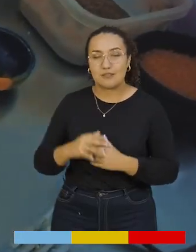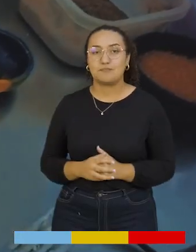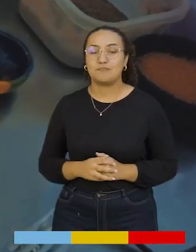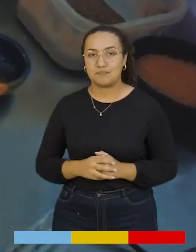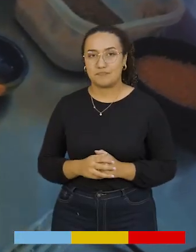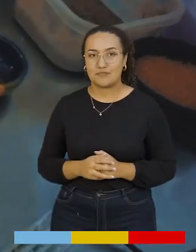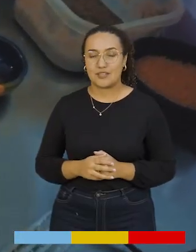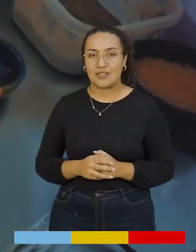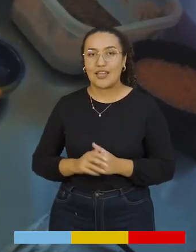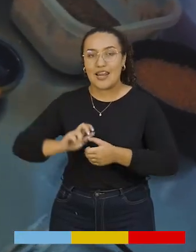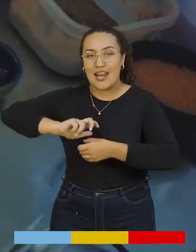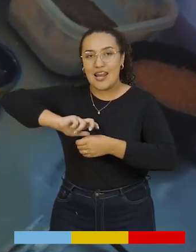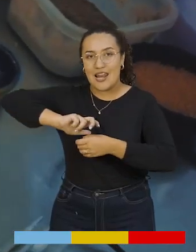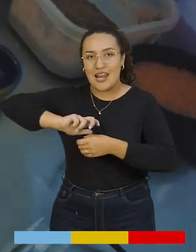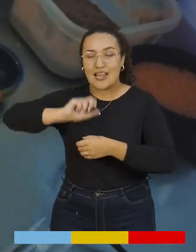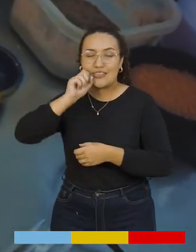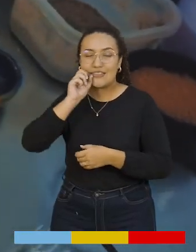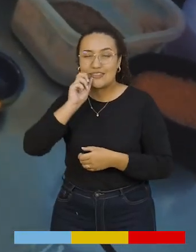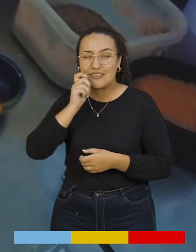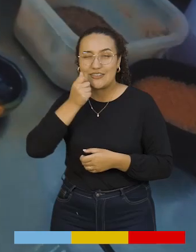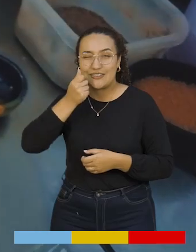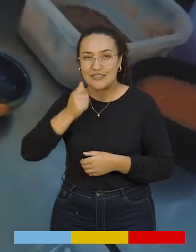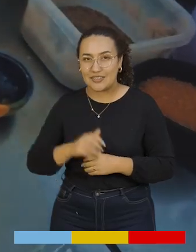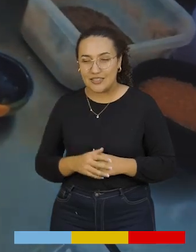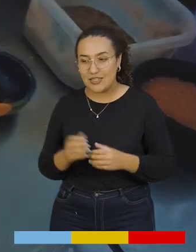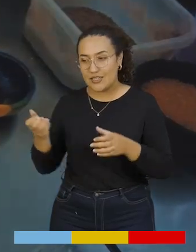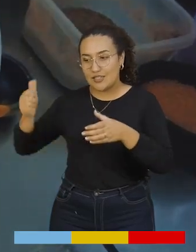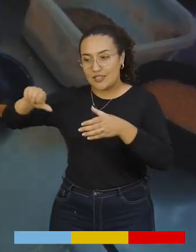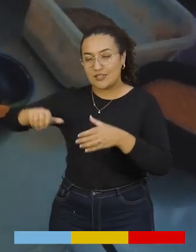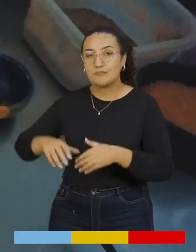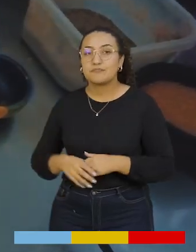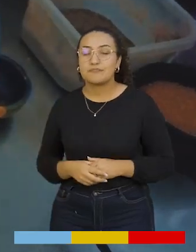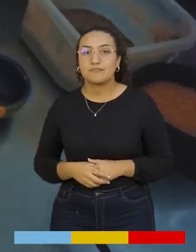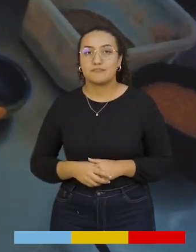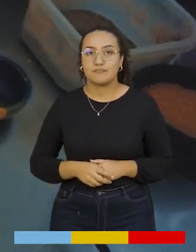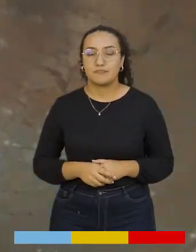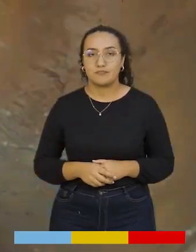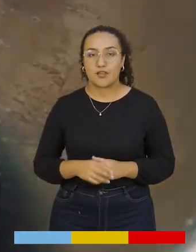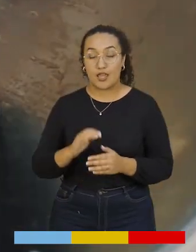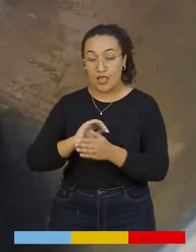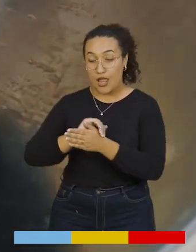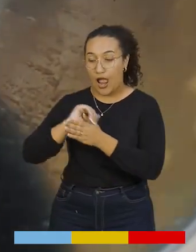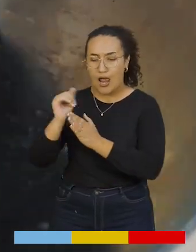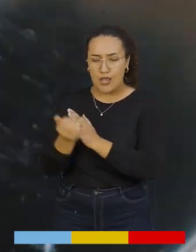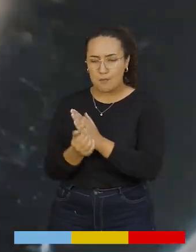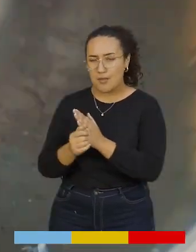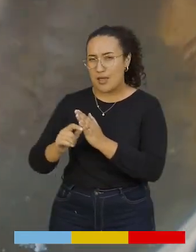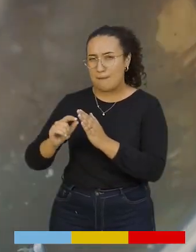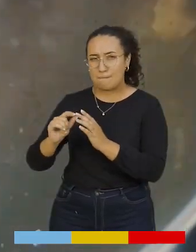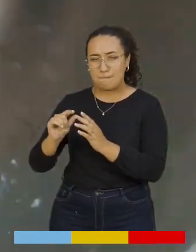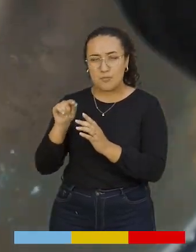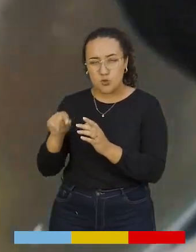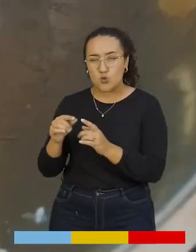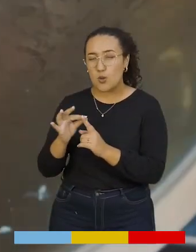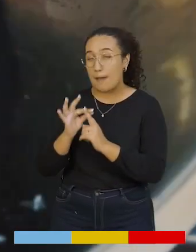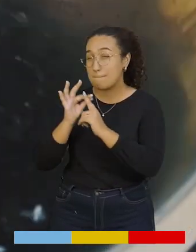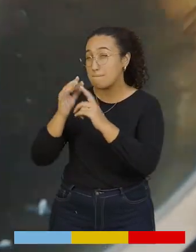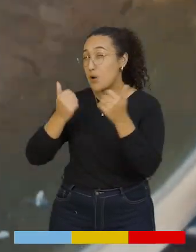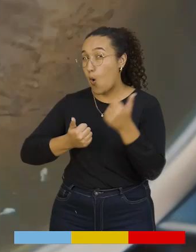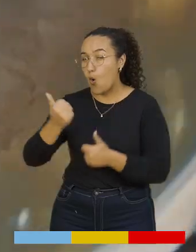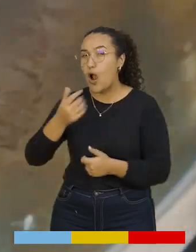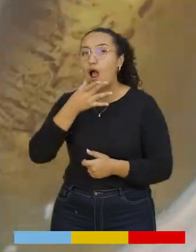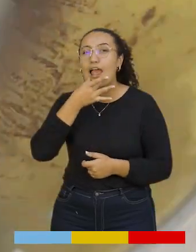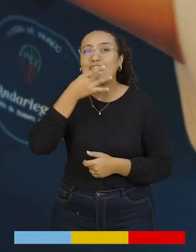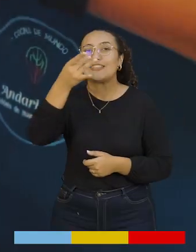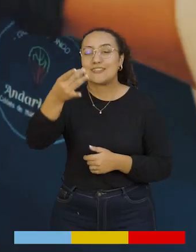y para esta arepa, ¿cuál es ese detalle imperdible que no le puede faltar a la arepa? Listo, creo que el detalle imperdible acá va a